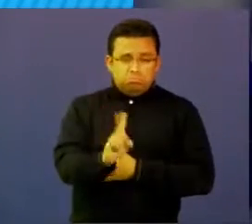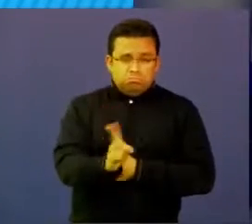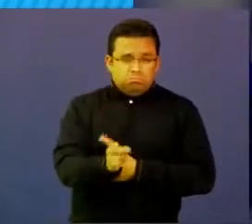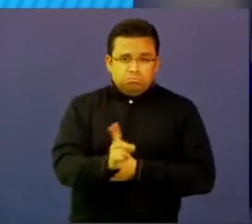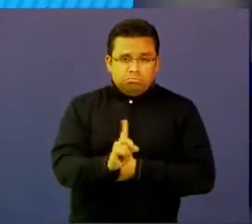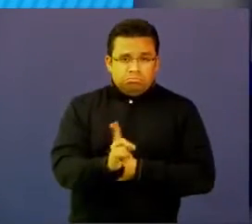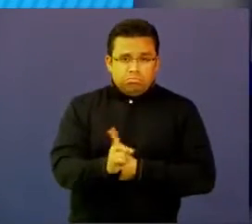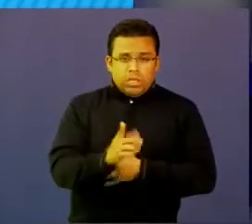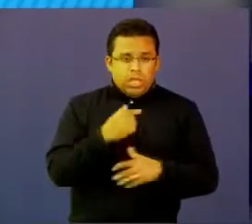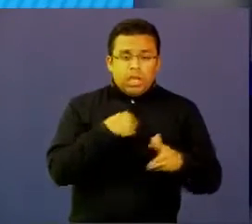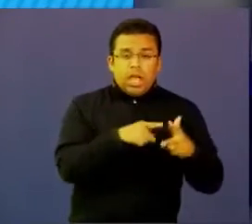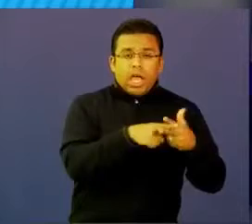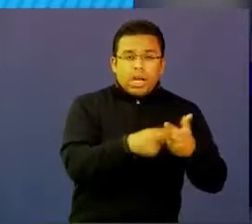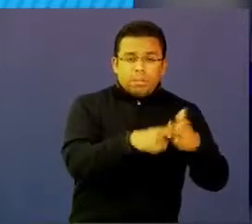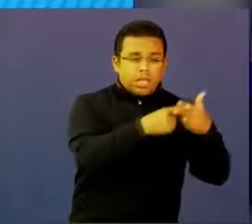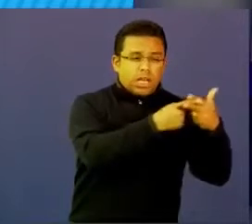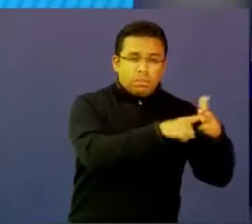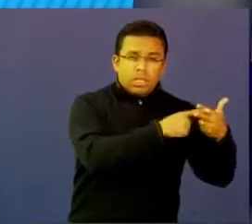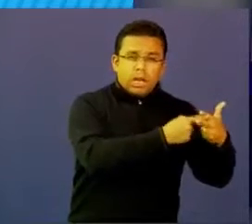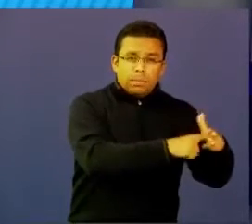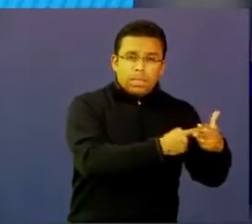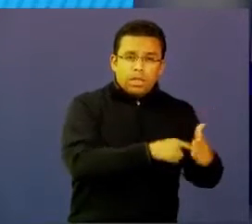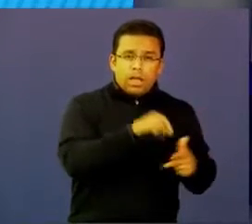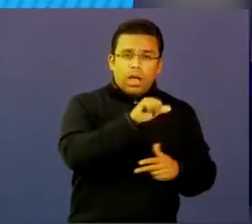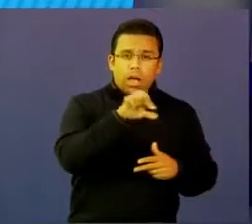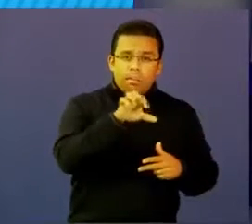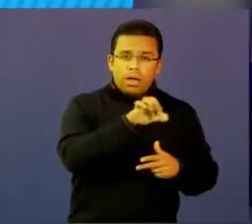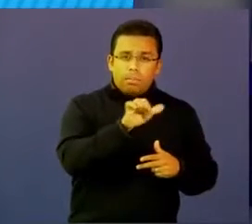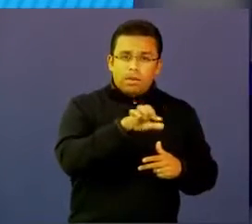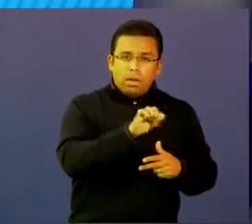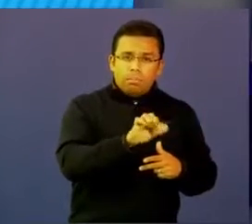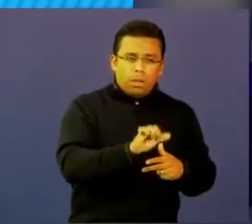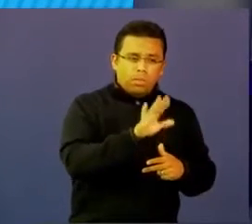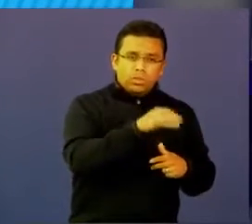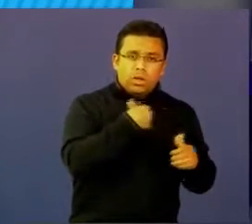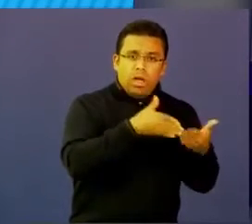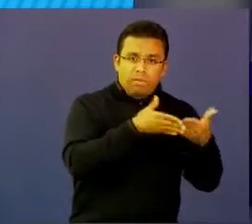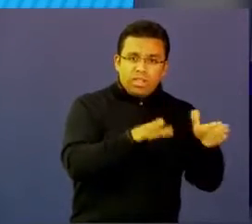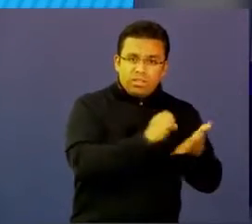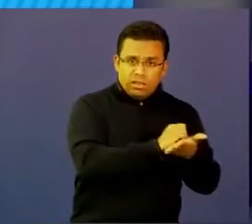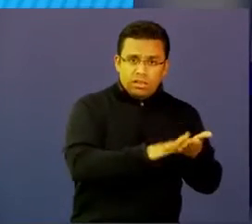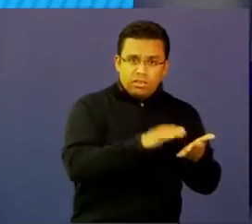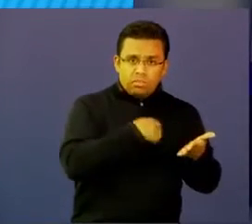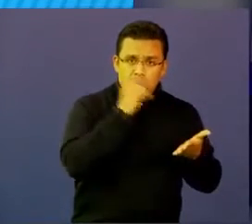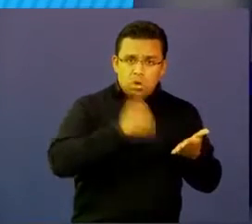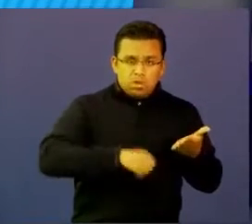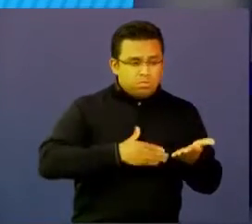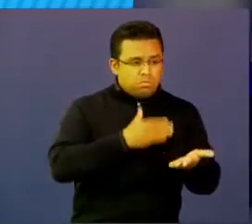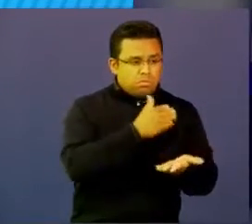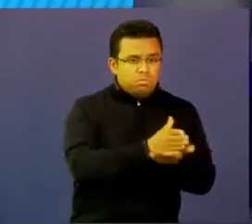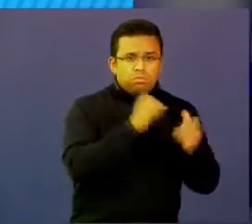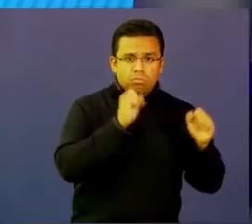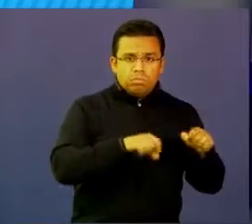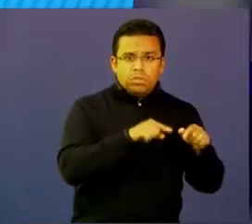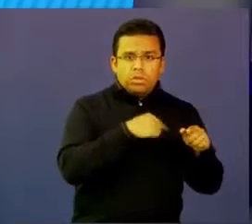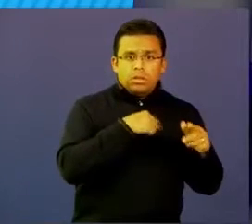mano a herramientas que ya hay muchas incluso son abiertas y lo quiere hacer a través de las tecnologías,